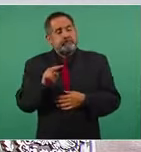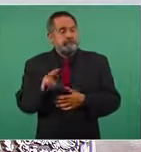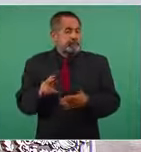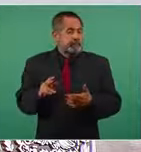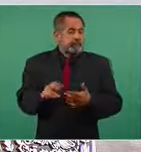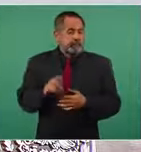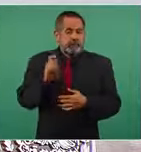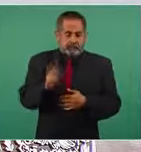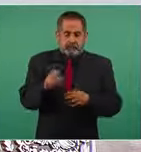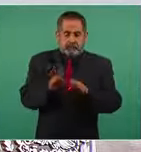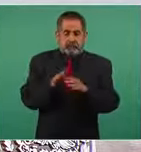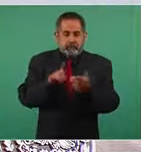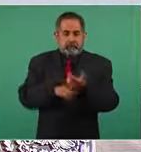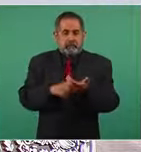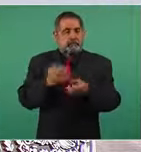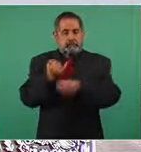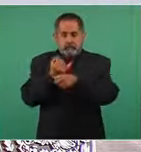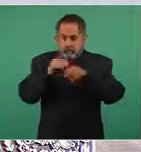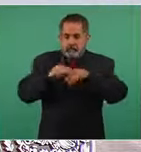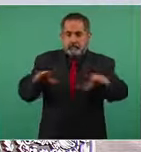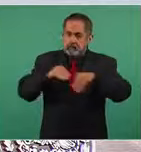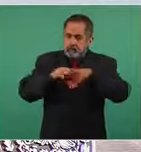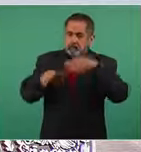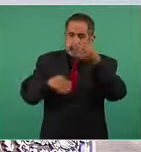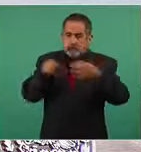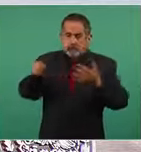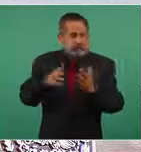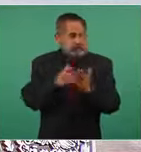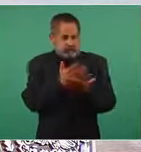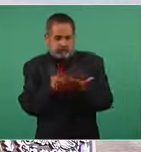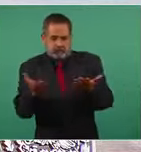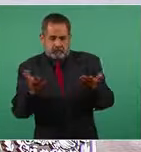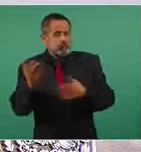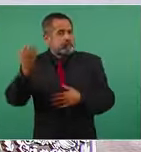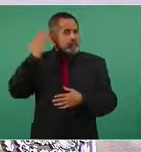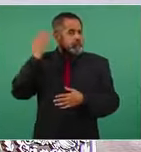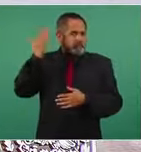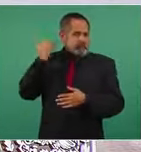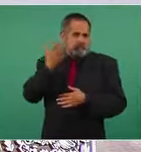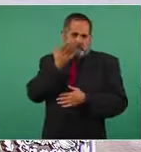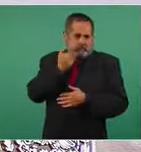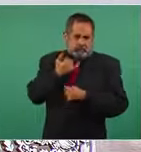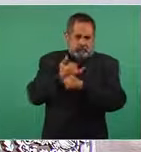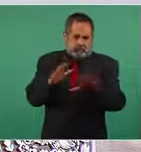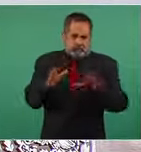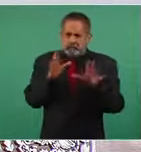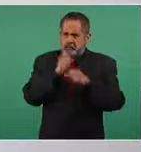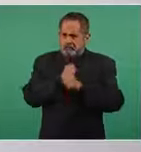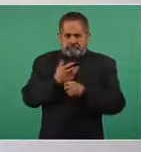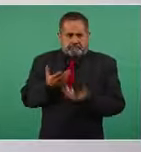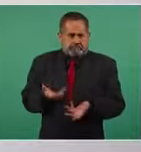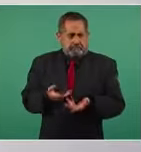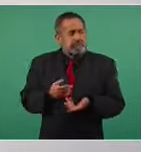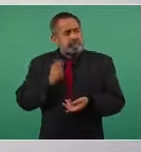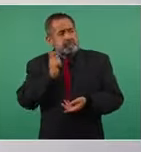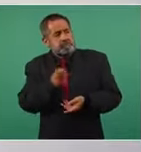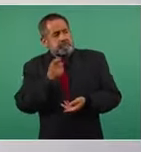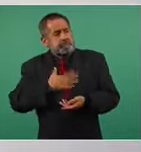tiene más acceso a la información como nunca antes no se informaba